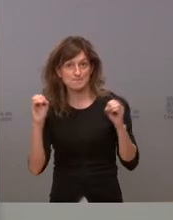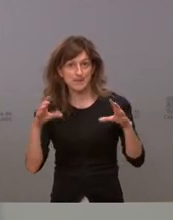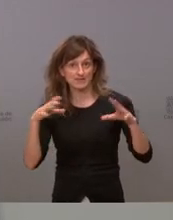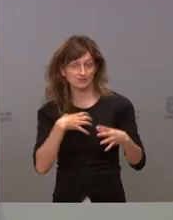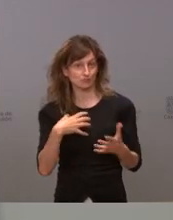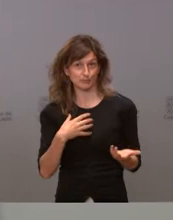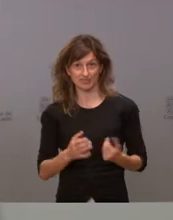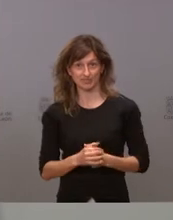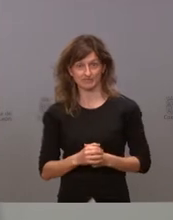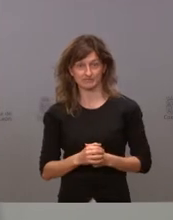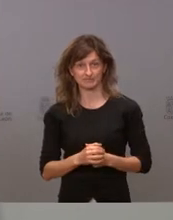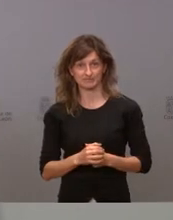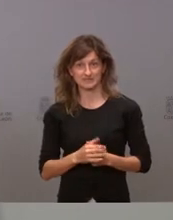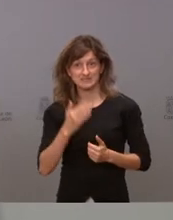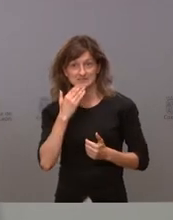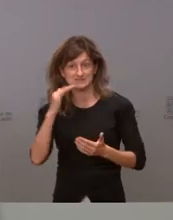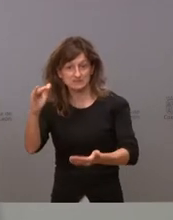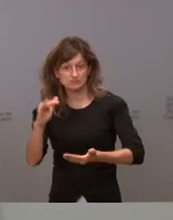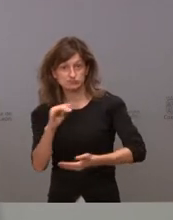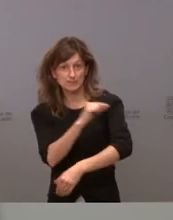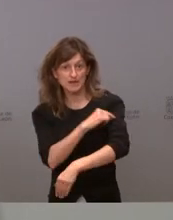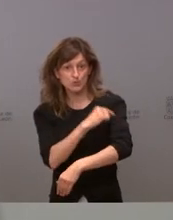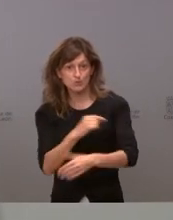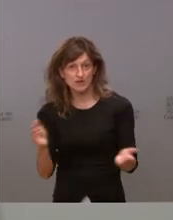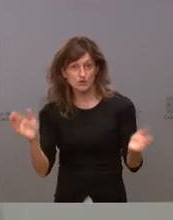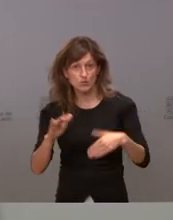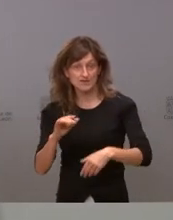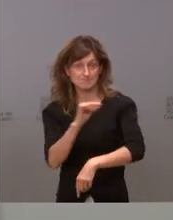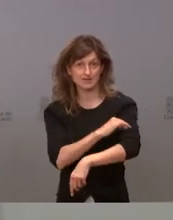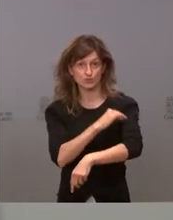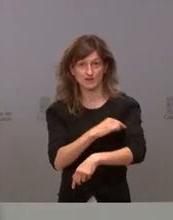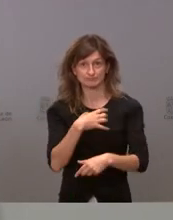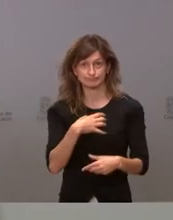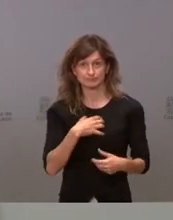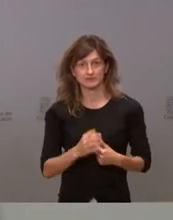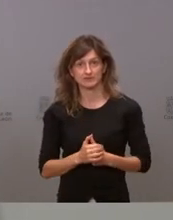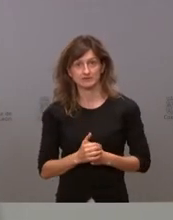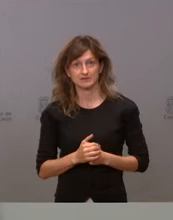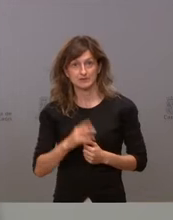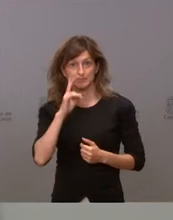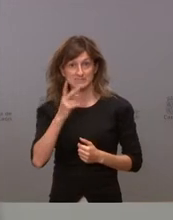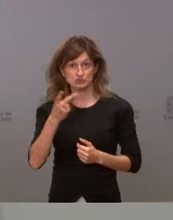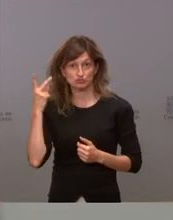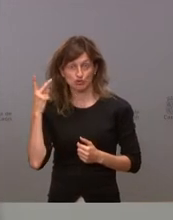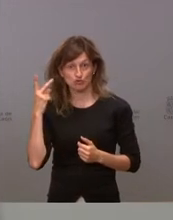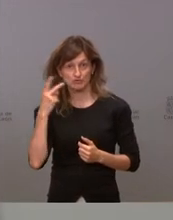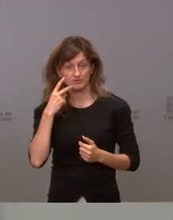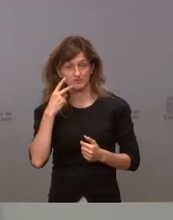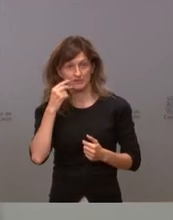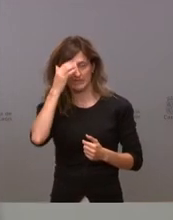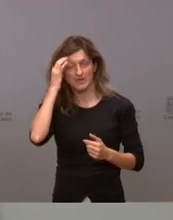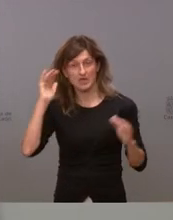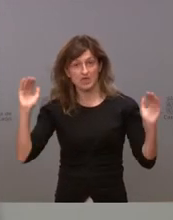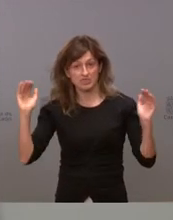no vacunamos si no tenemos dosis no vacunamos si nos caen las dosis como hemos visto a la tercera parte